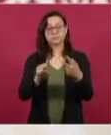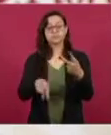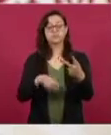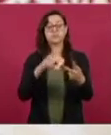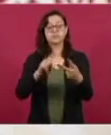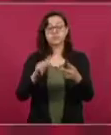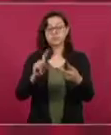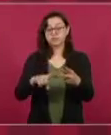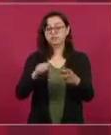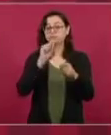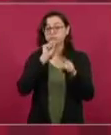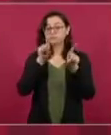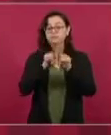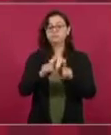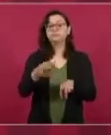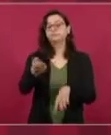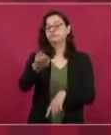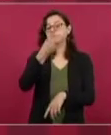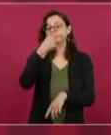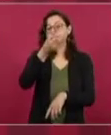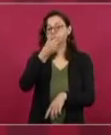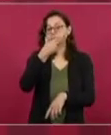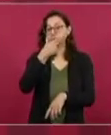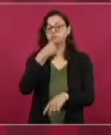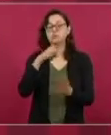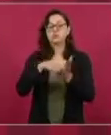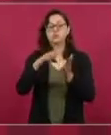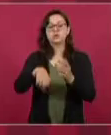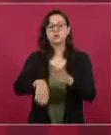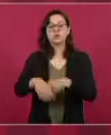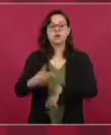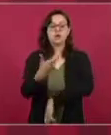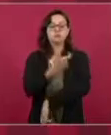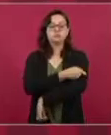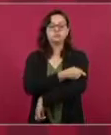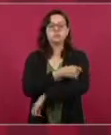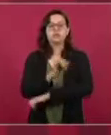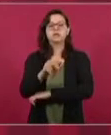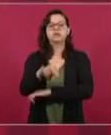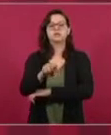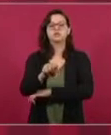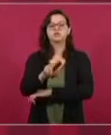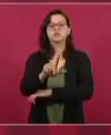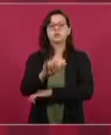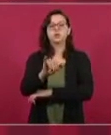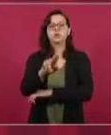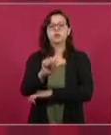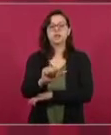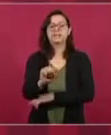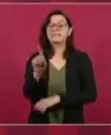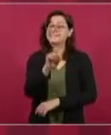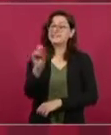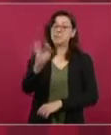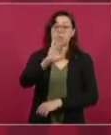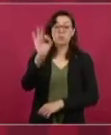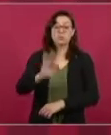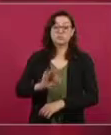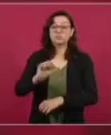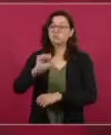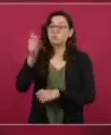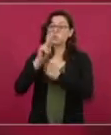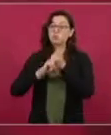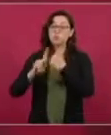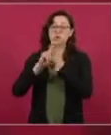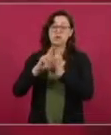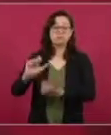Secretaría de Salud, como insulina, que importamos casi el 100 por ciento. Para